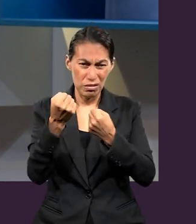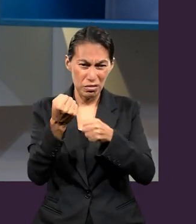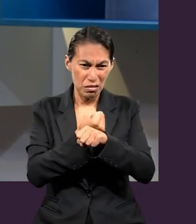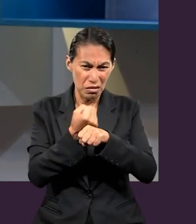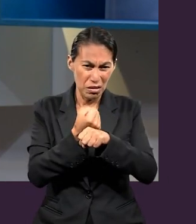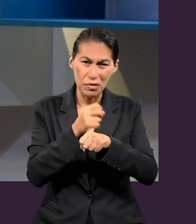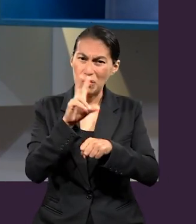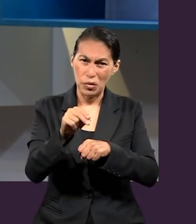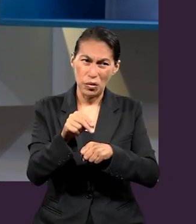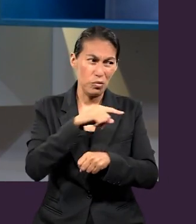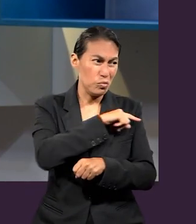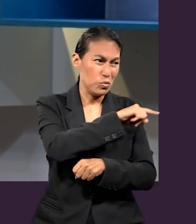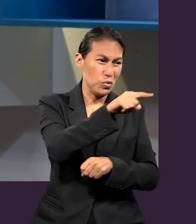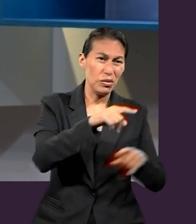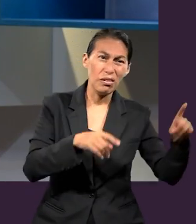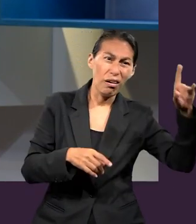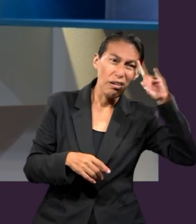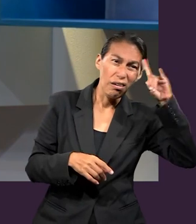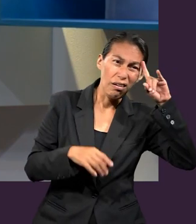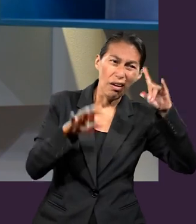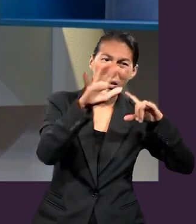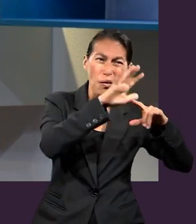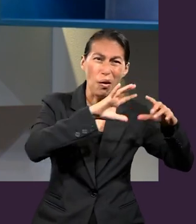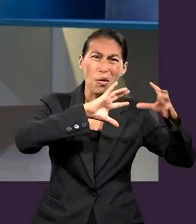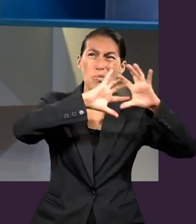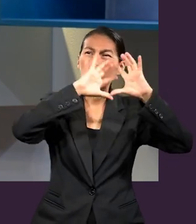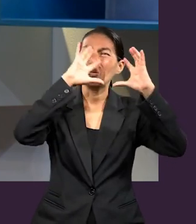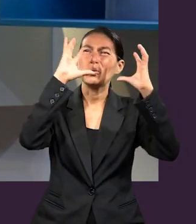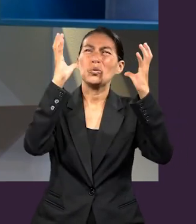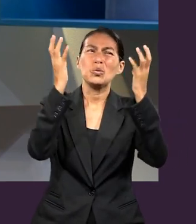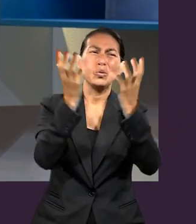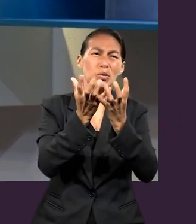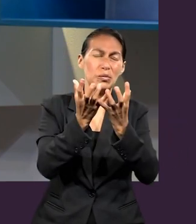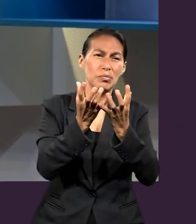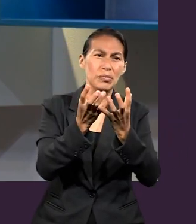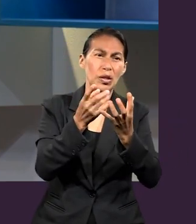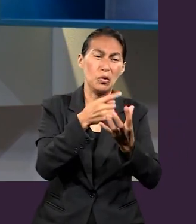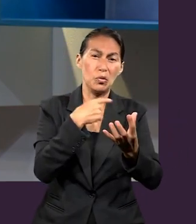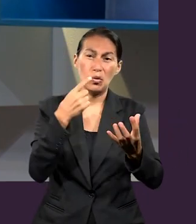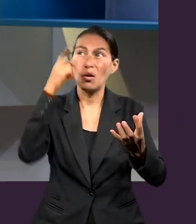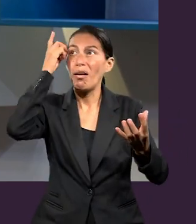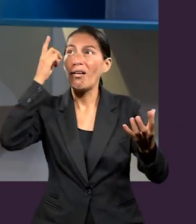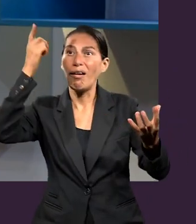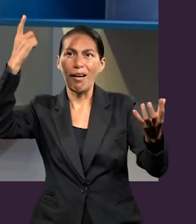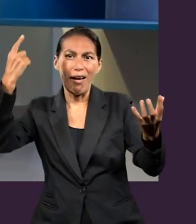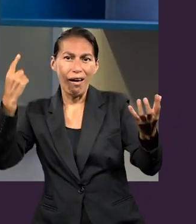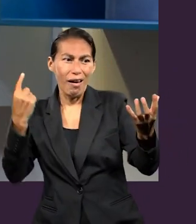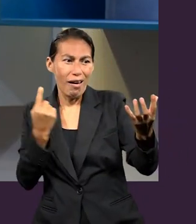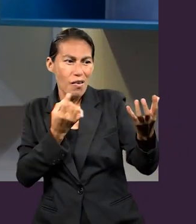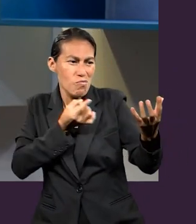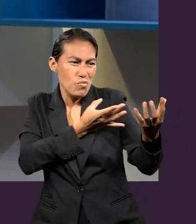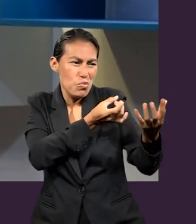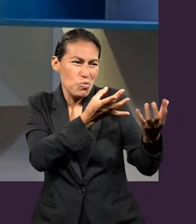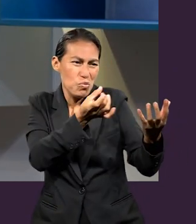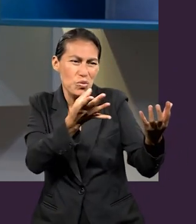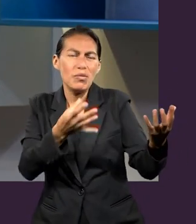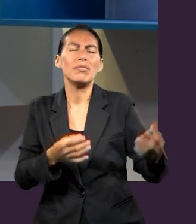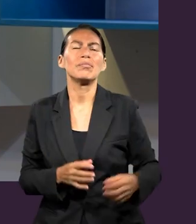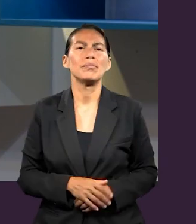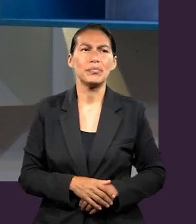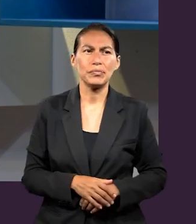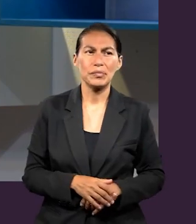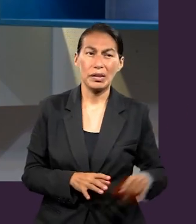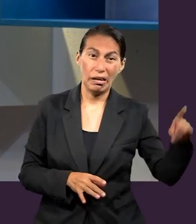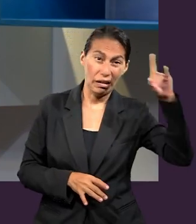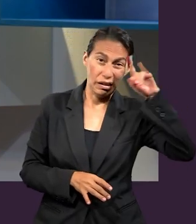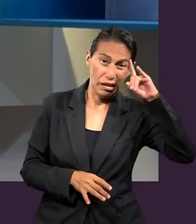estamos hablando de una iglesia cósmica que enfrenta una guerra cósmica. Y pues por último, en forma muy breve, porque nos queda muy poco tiempo